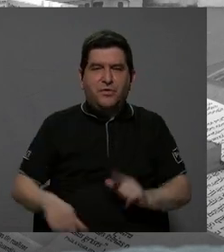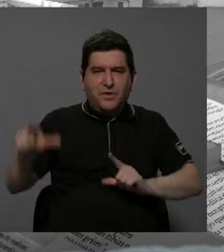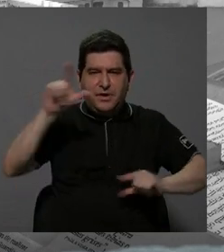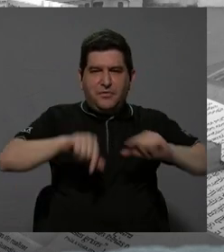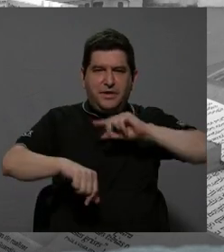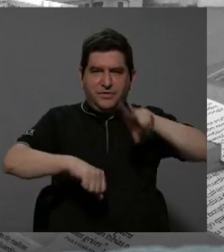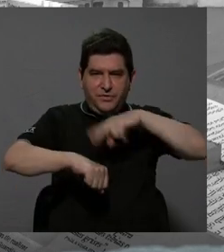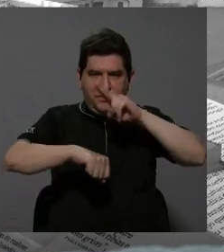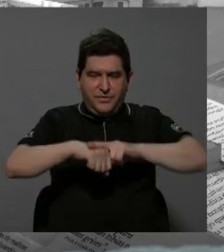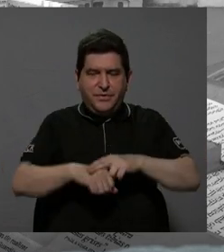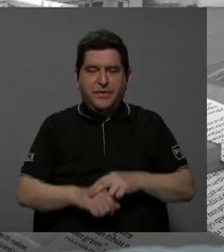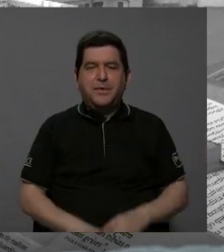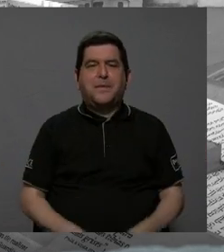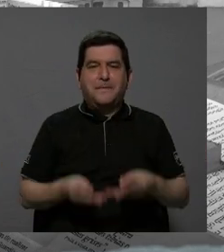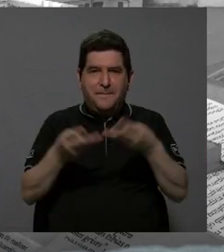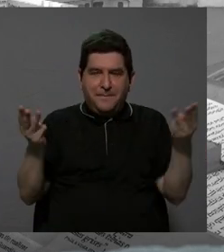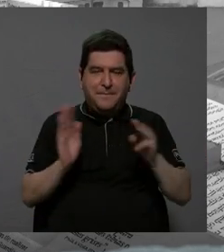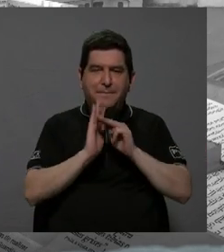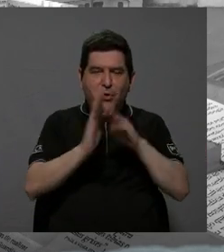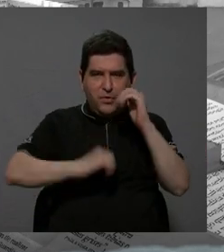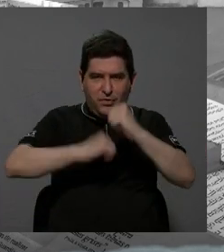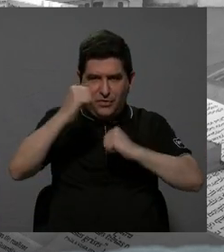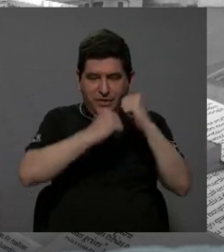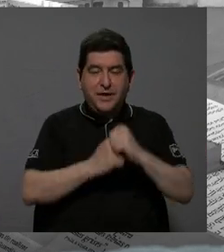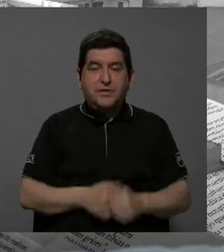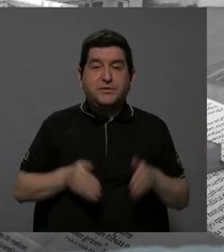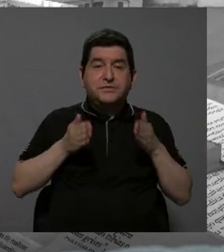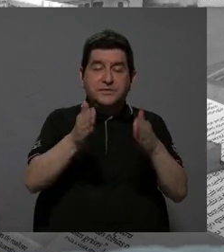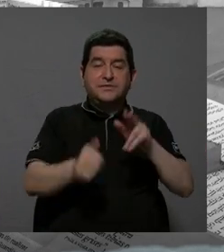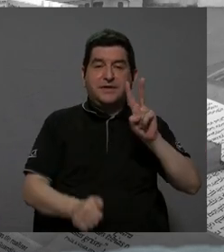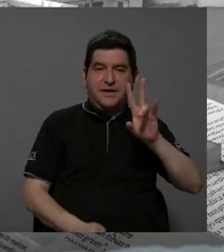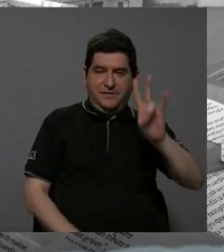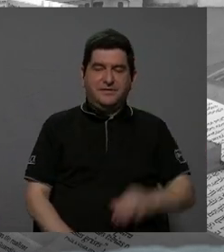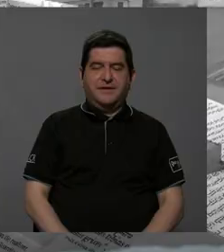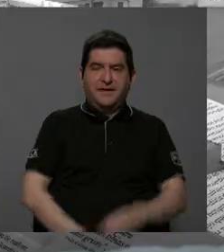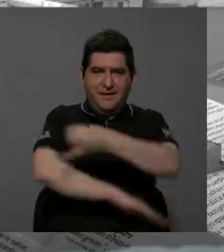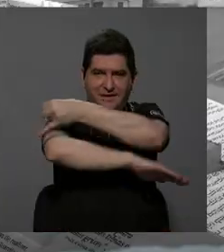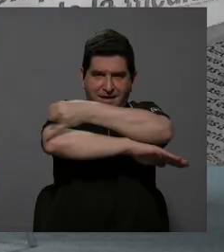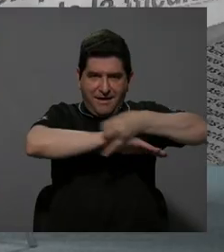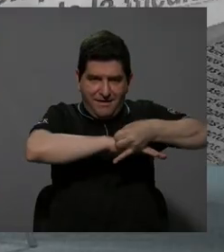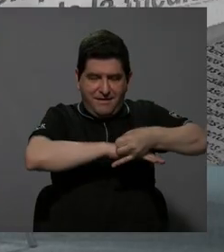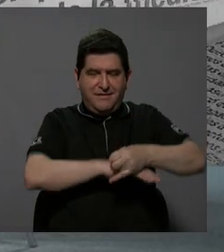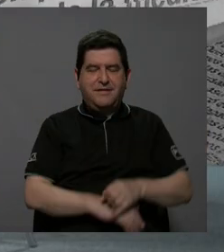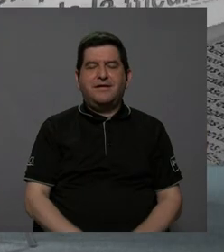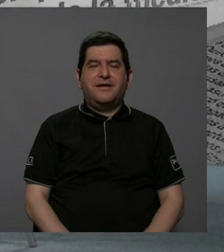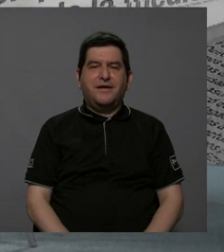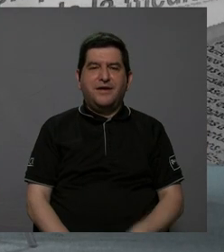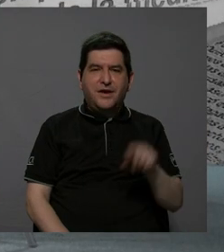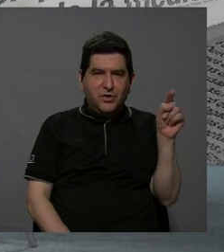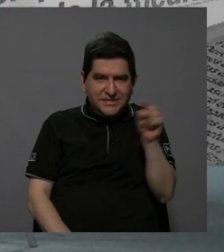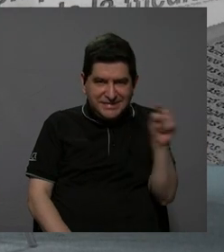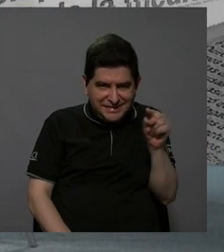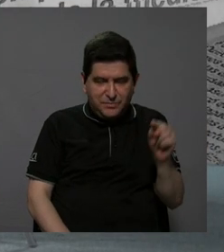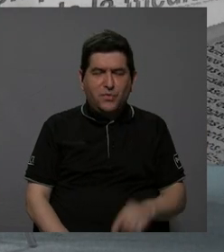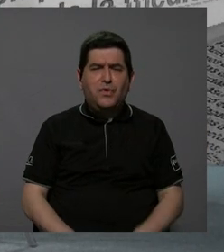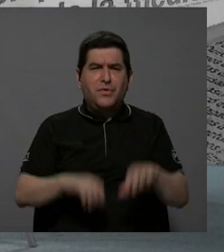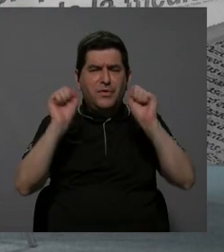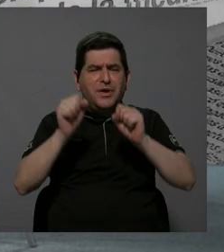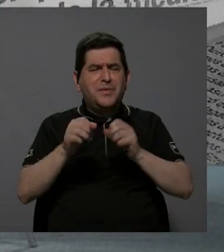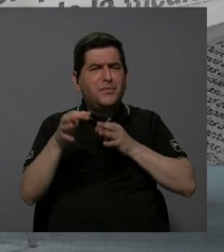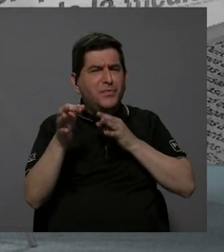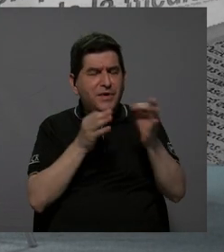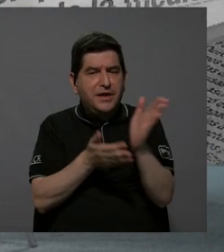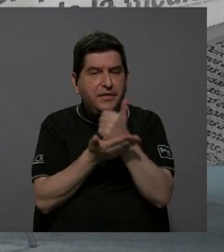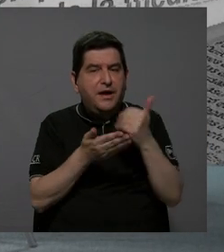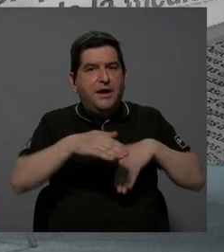sobre la Ruta Nacional 27. El ingeniero Zamora, usted podría hablar de